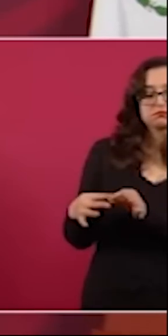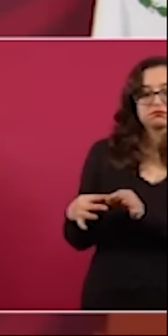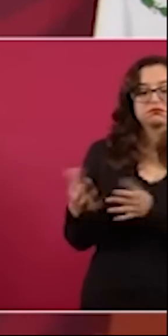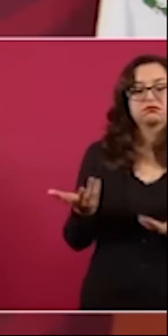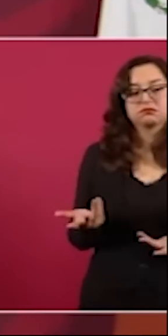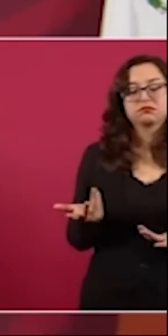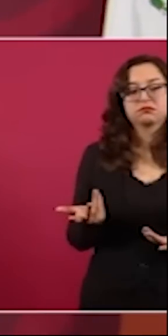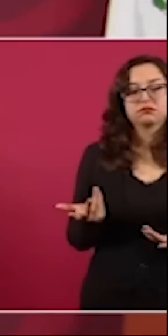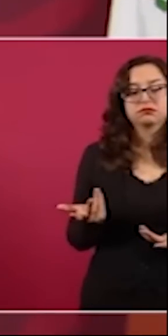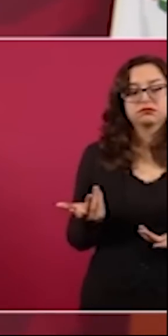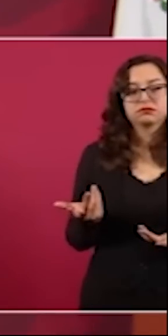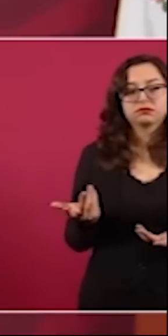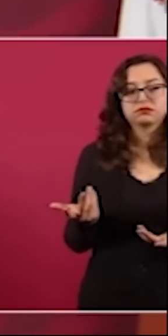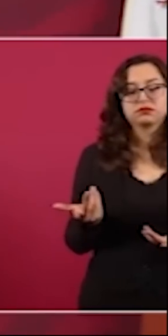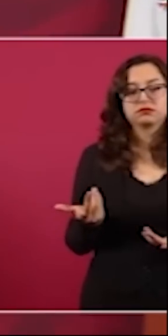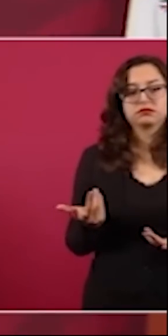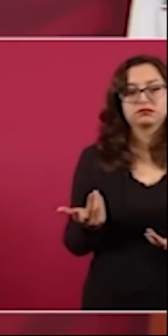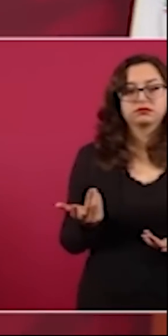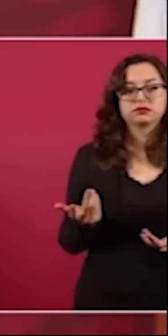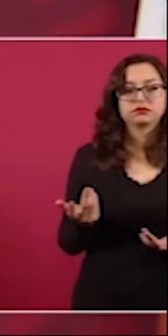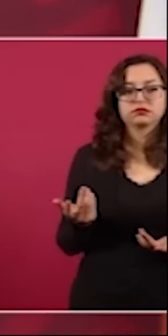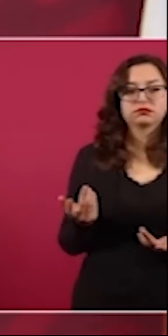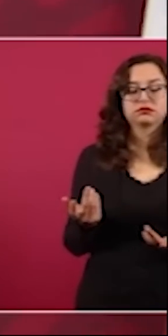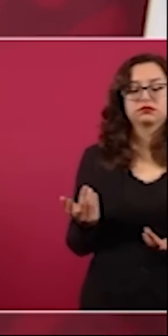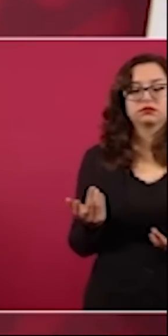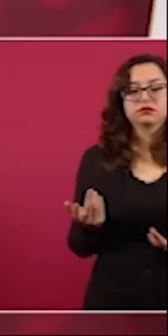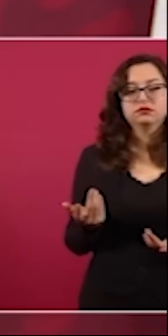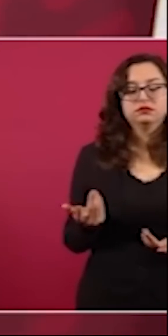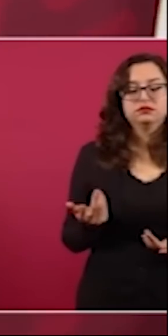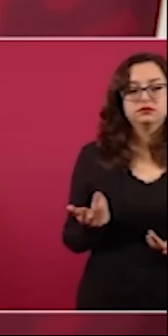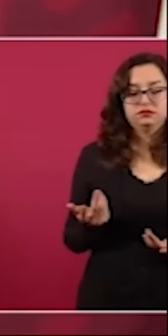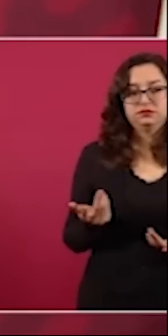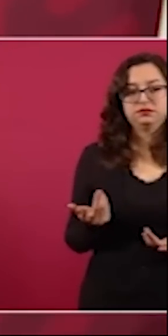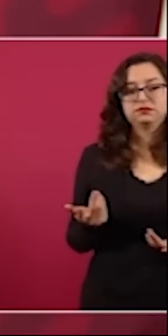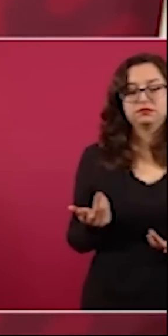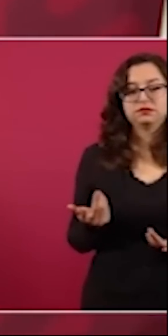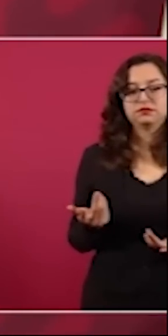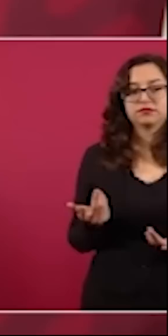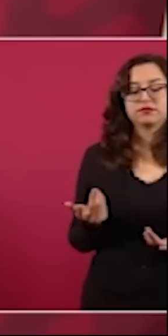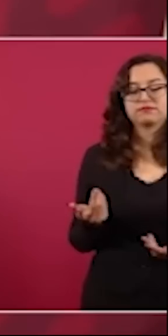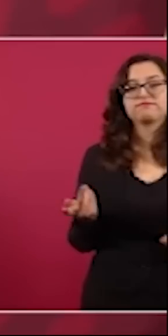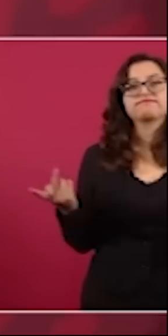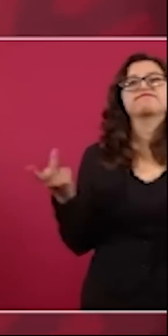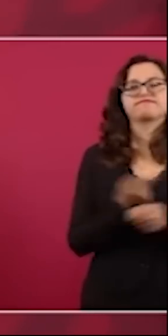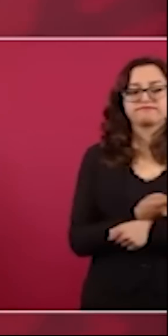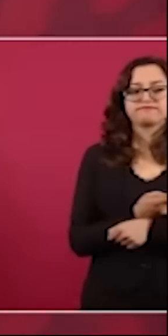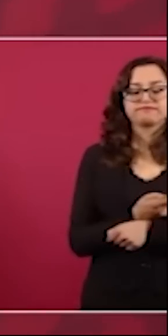como se sabe esta mina se autorizó